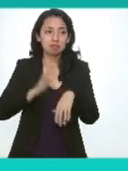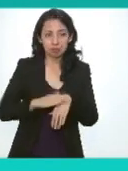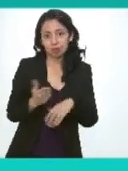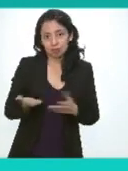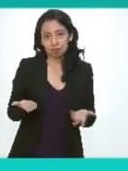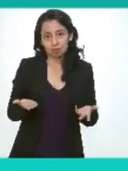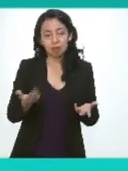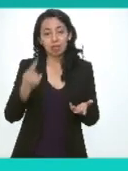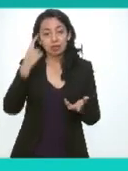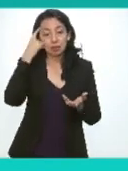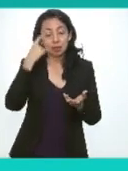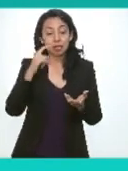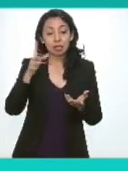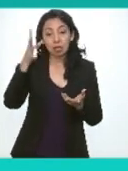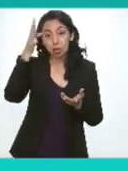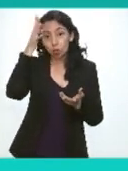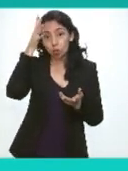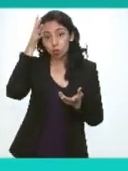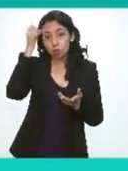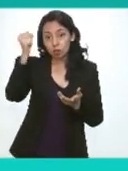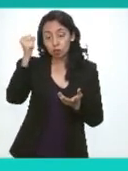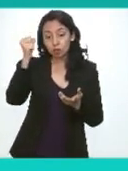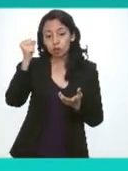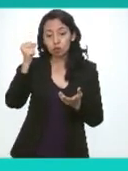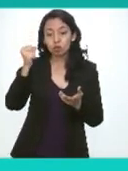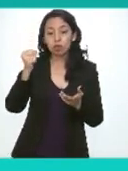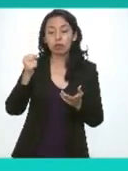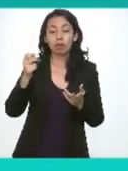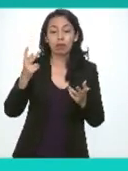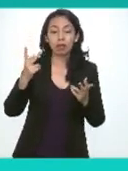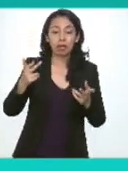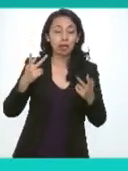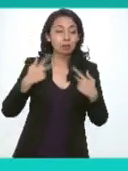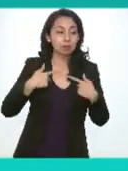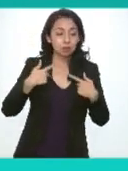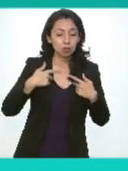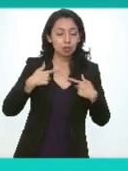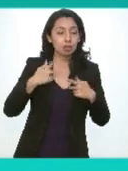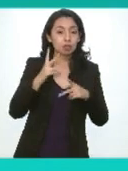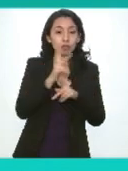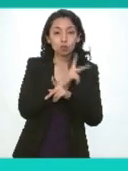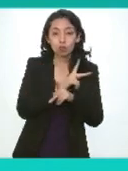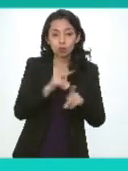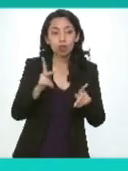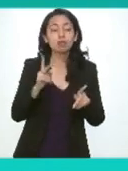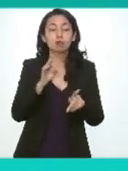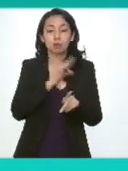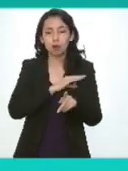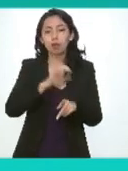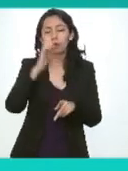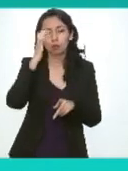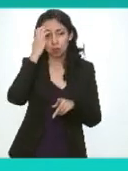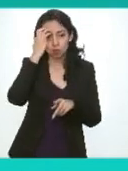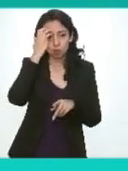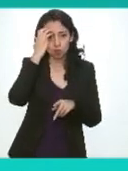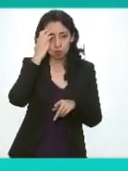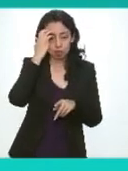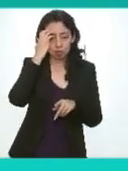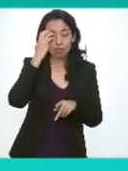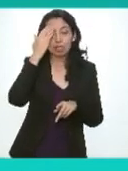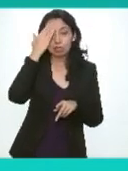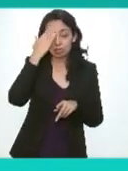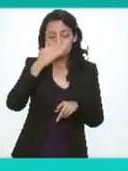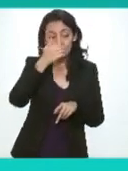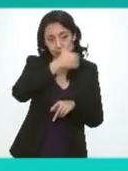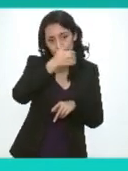el concepto de lenguaje ciudadano pueda ser conocido por cada uno de nosotros y sobre